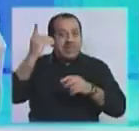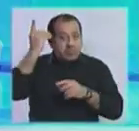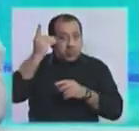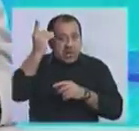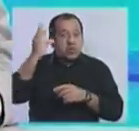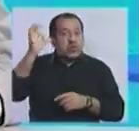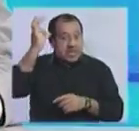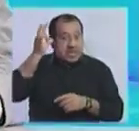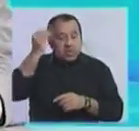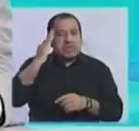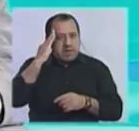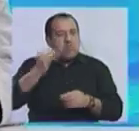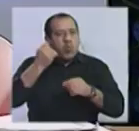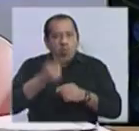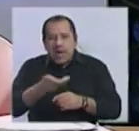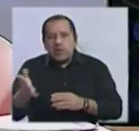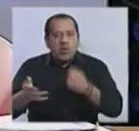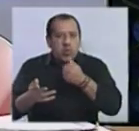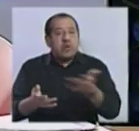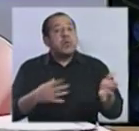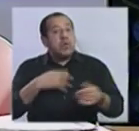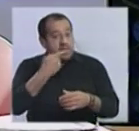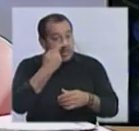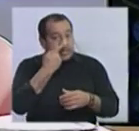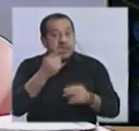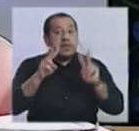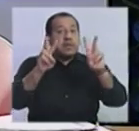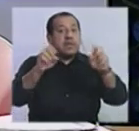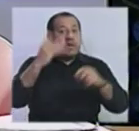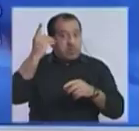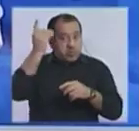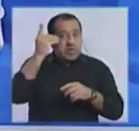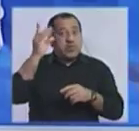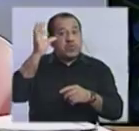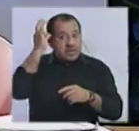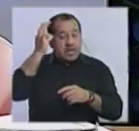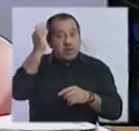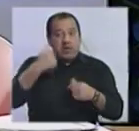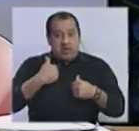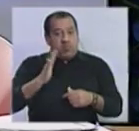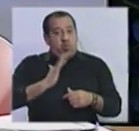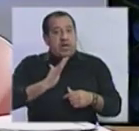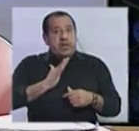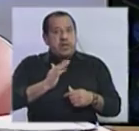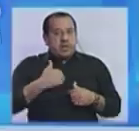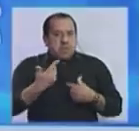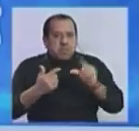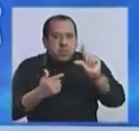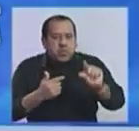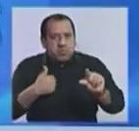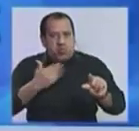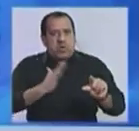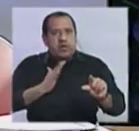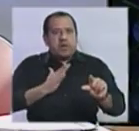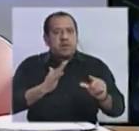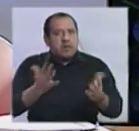En fin, hay mucha cosa para conversar. Interesante lo de las cámaras, Sí, Sobre todo para las mujeres. Exacto. Que somos la mitad de la población. No hay buenas noticias para